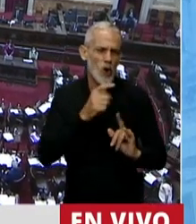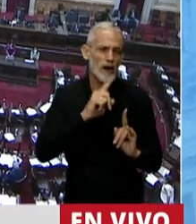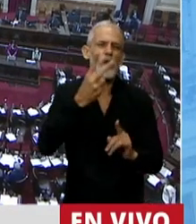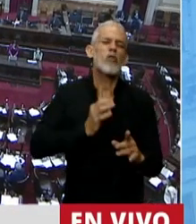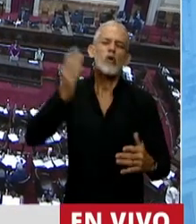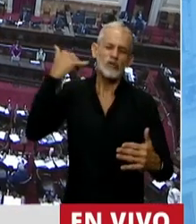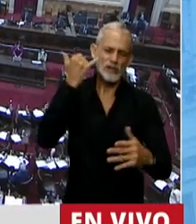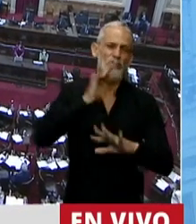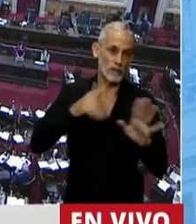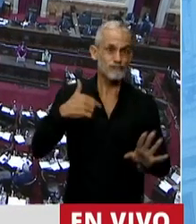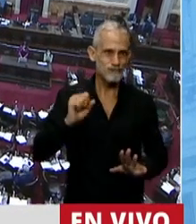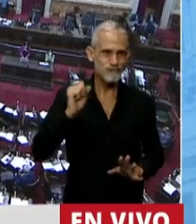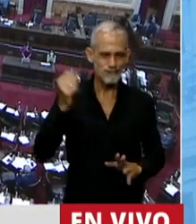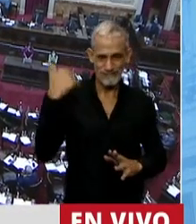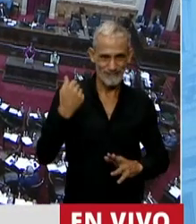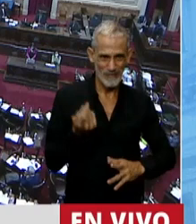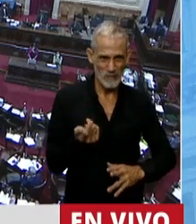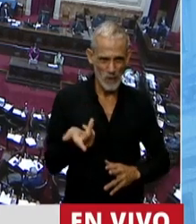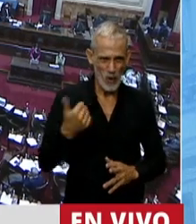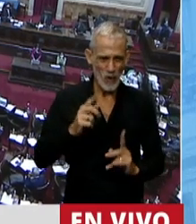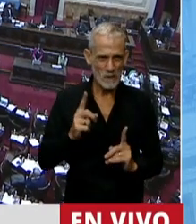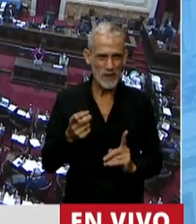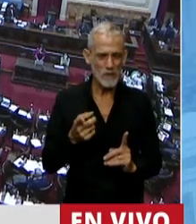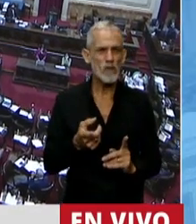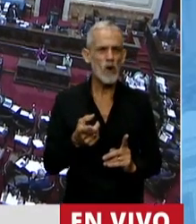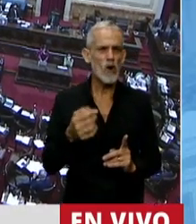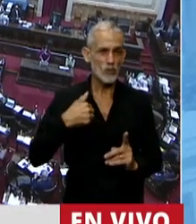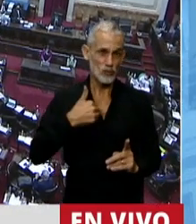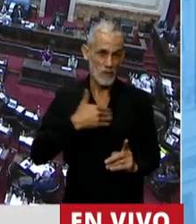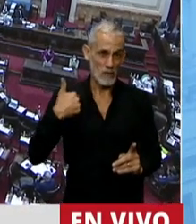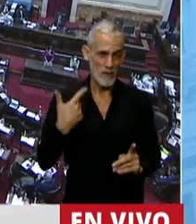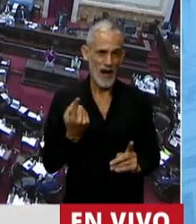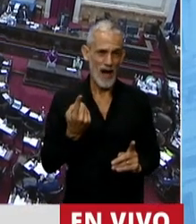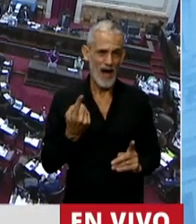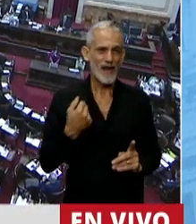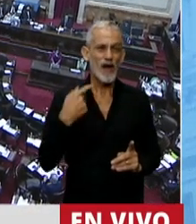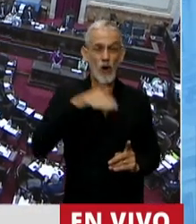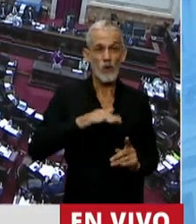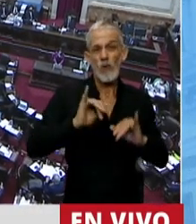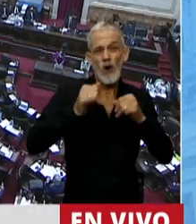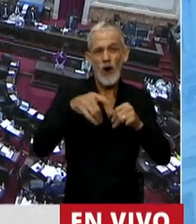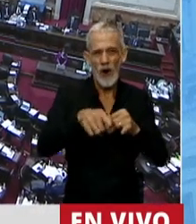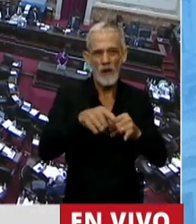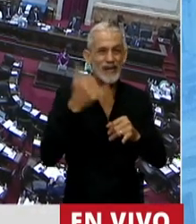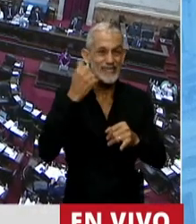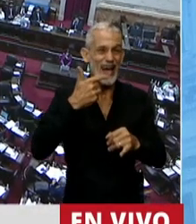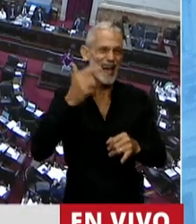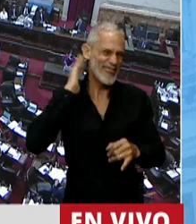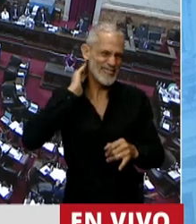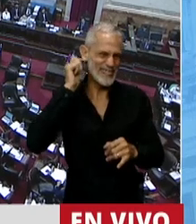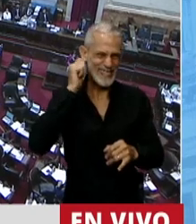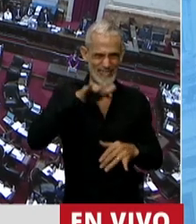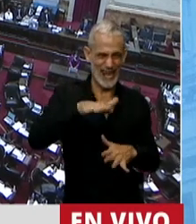dos años porque me ha pasado en estos días, señor presidente. Yo soy mamá de hoy una jovencita que ya tiene 16